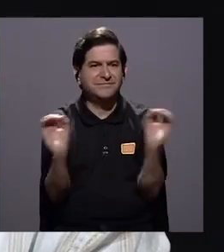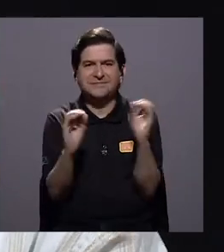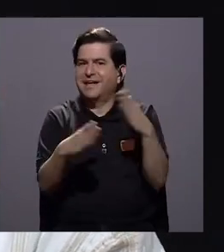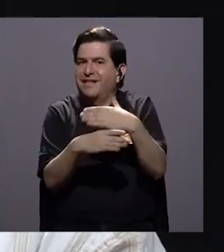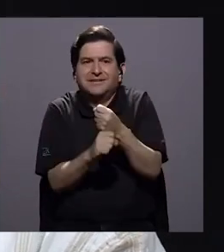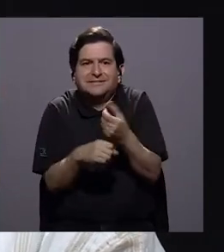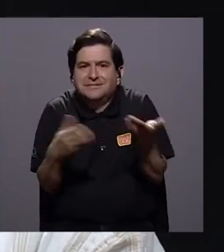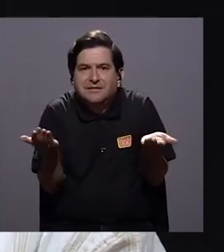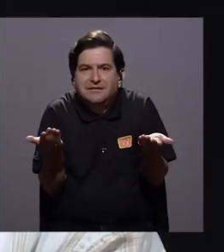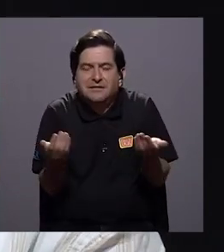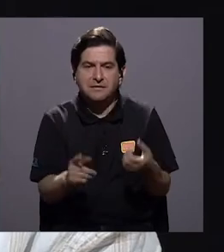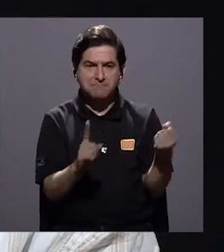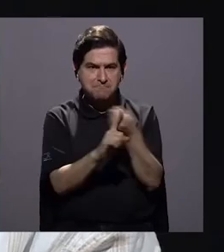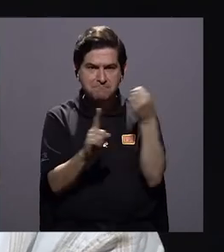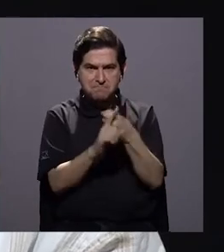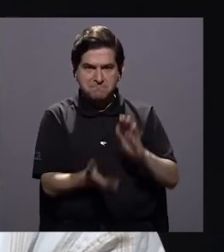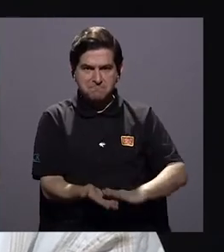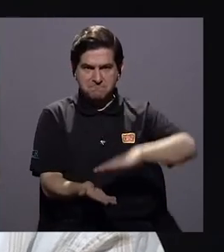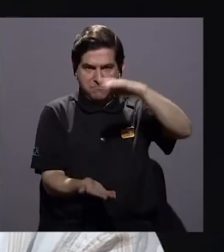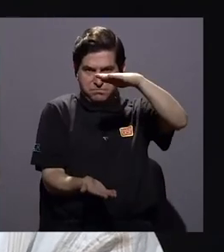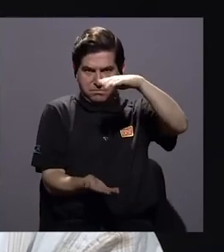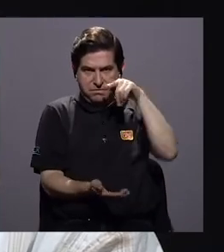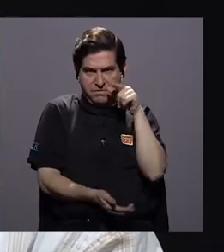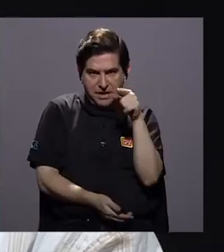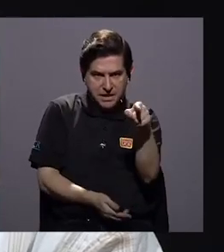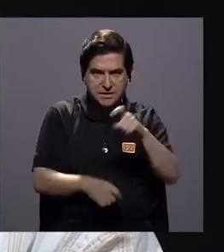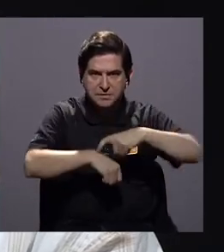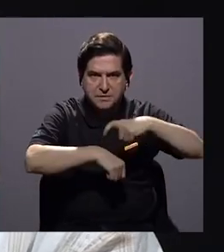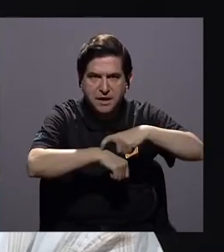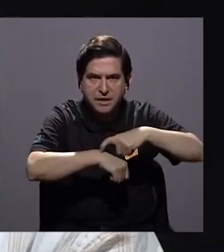salir nada, que si la violencia aumenta ahí,